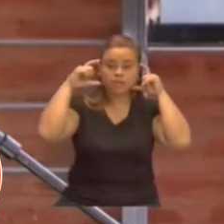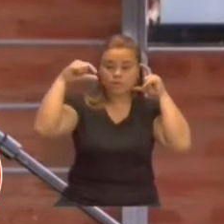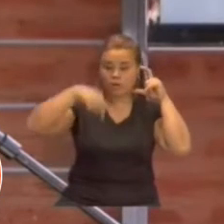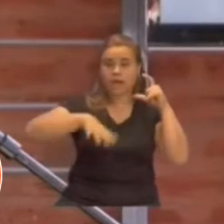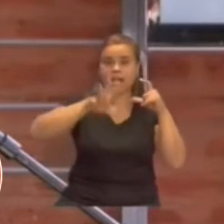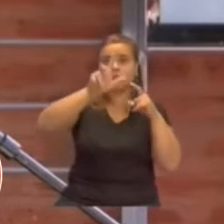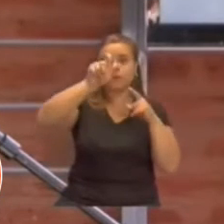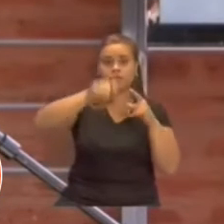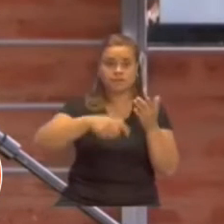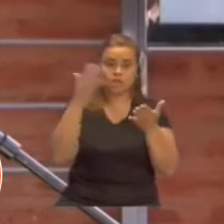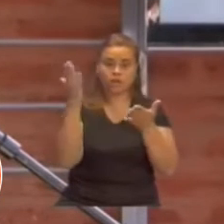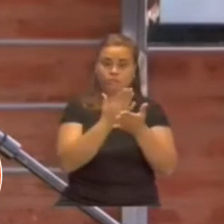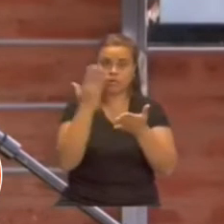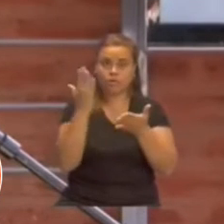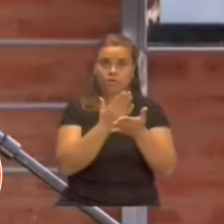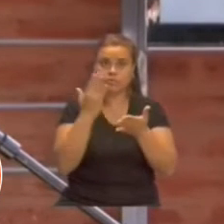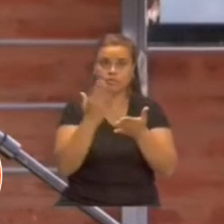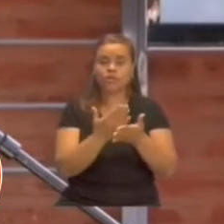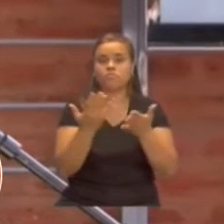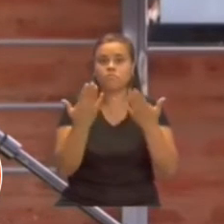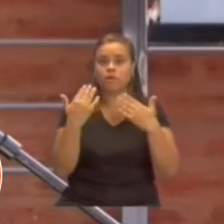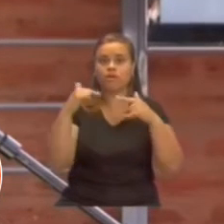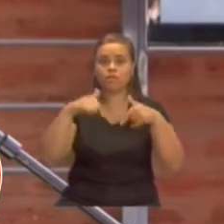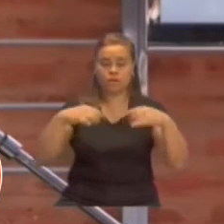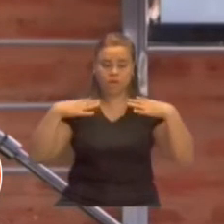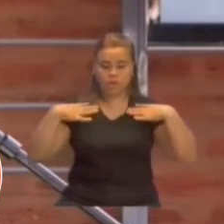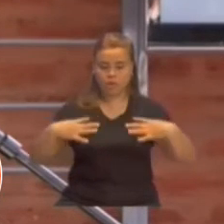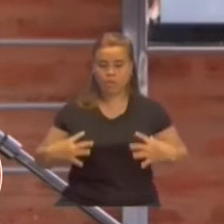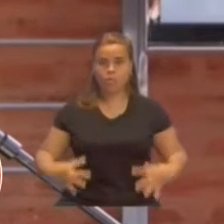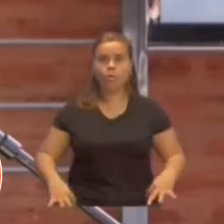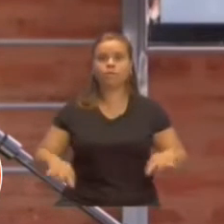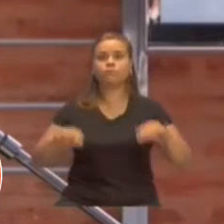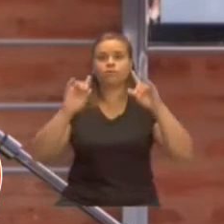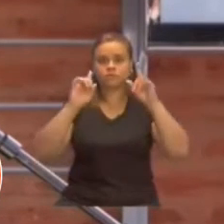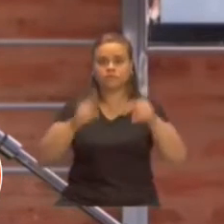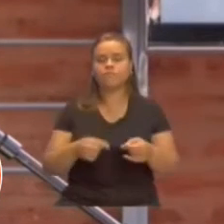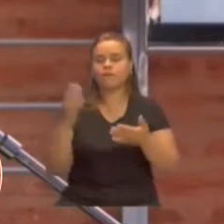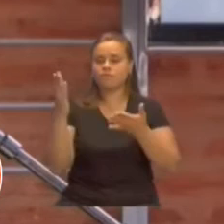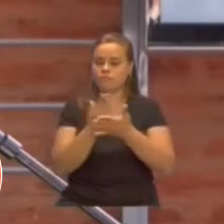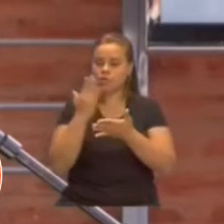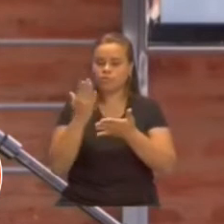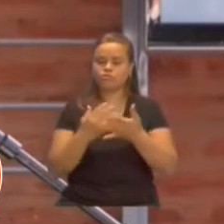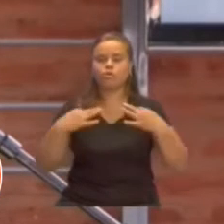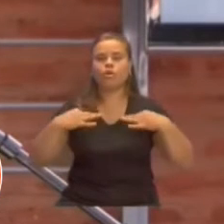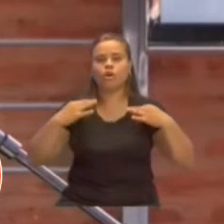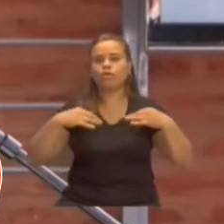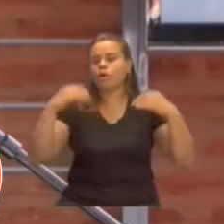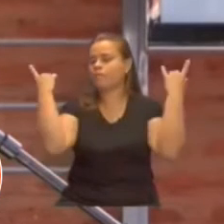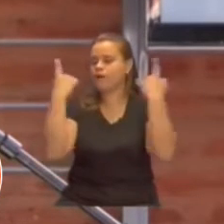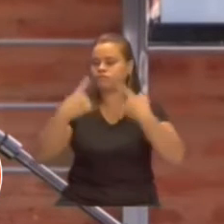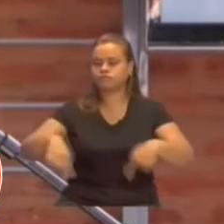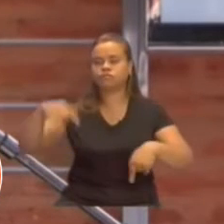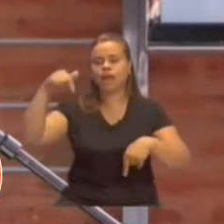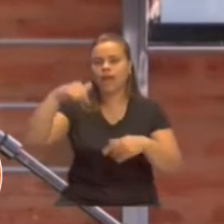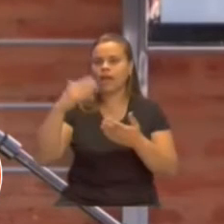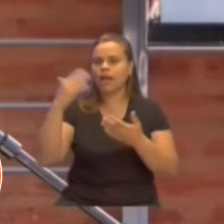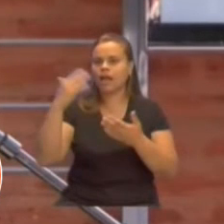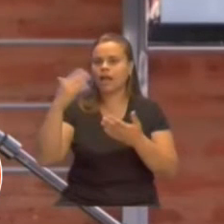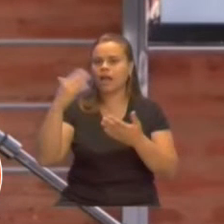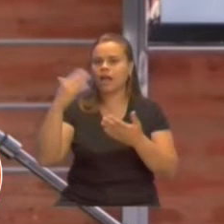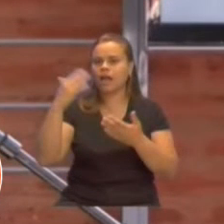cofias se fabriquen aquí, cubrebotas se fabriquen aquí, camisolines se fabriquen en la provincia. Eso ya es un elemento importante en materia de insumos.